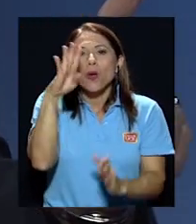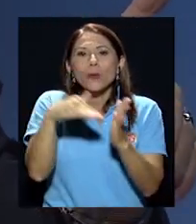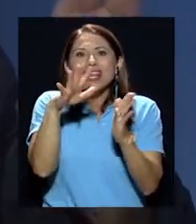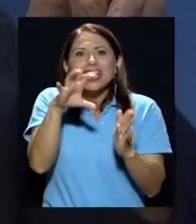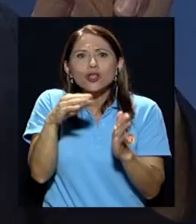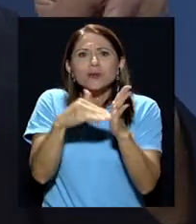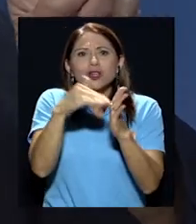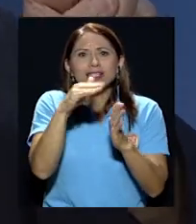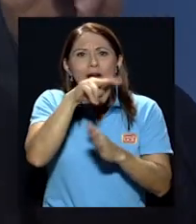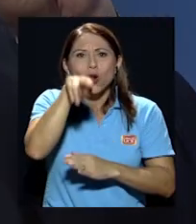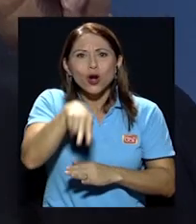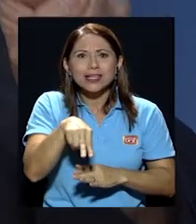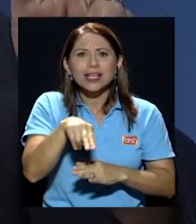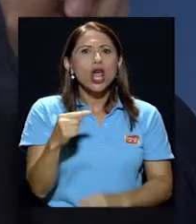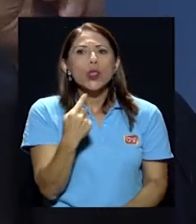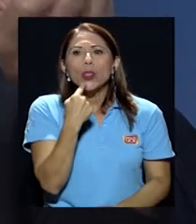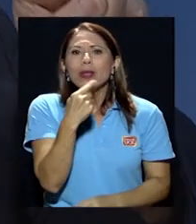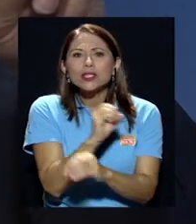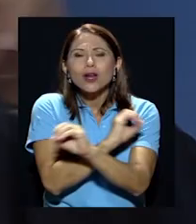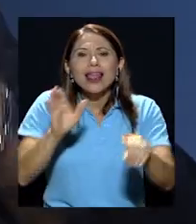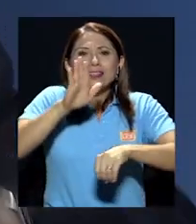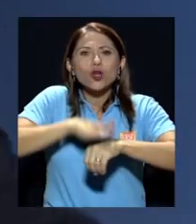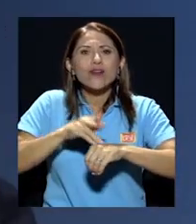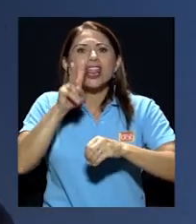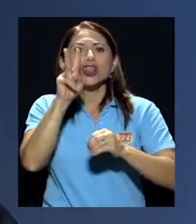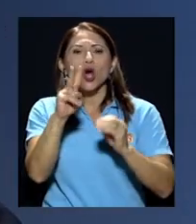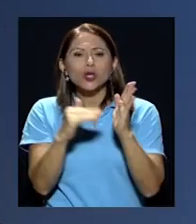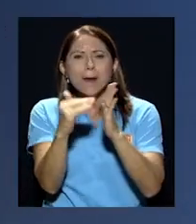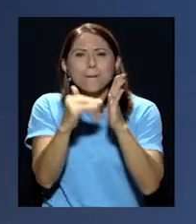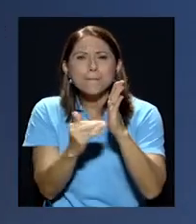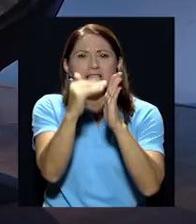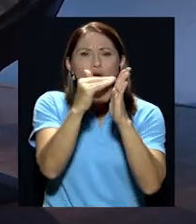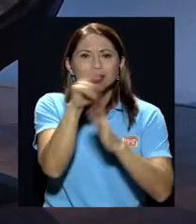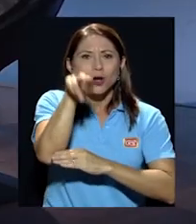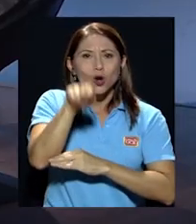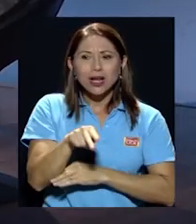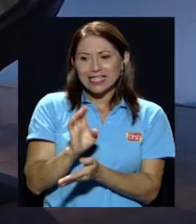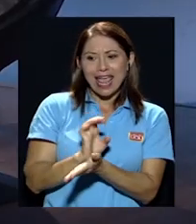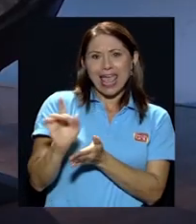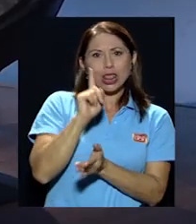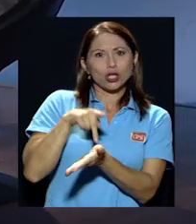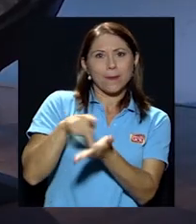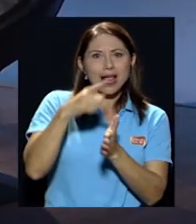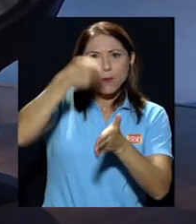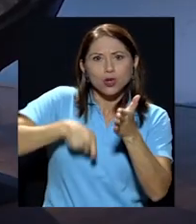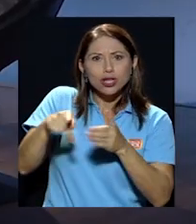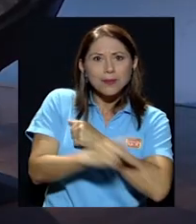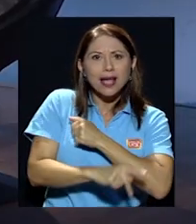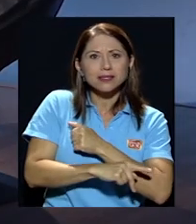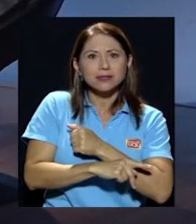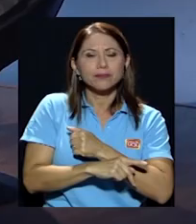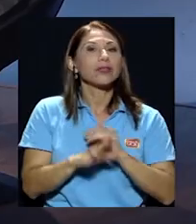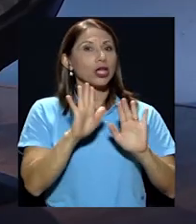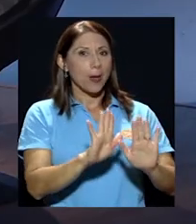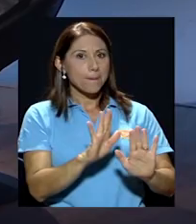No han dicho nada de los dos billones de colones que se evaden ni impuestos en este país. Vamos a seguir con los